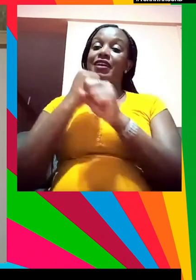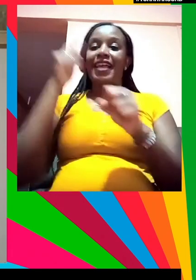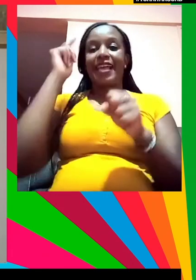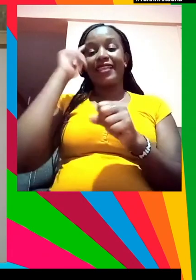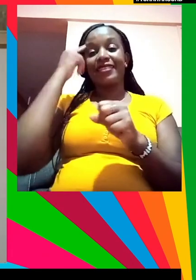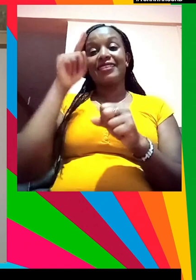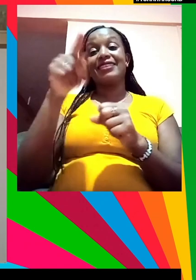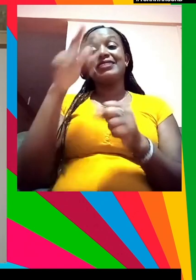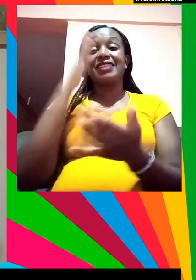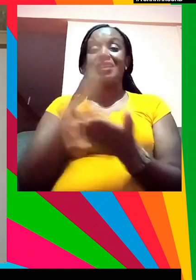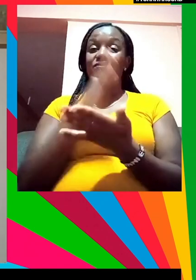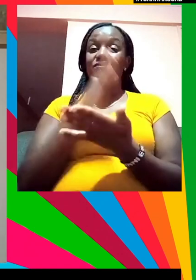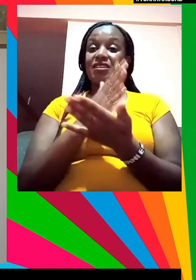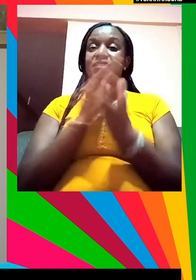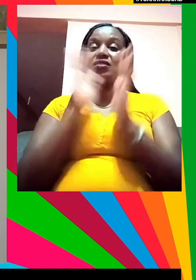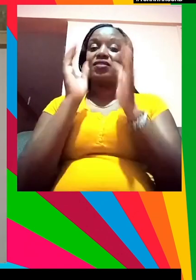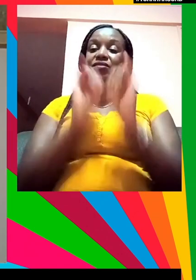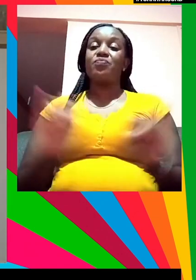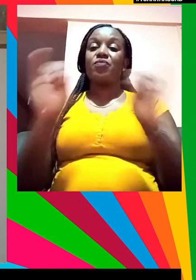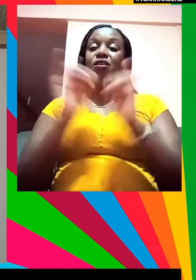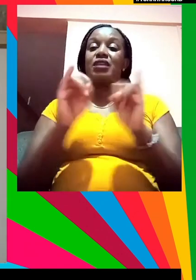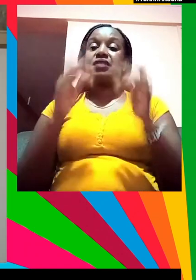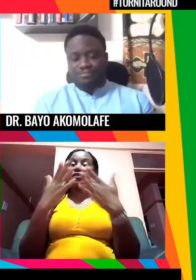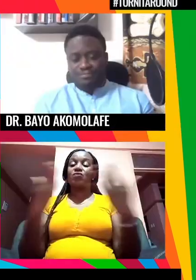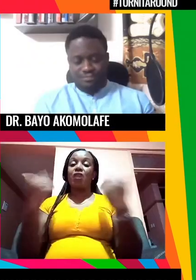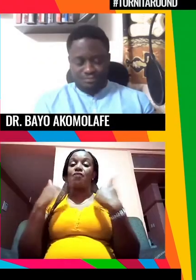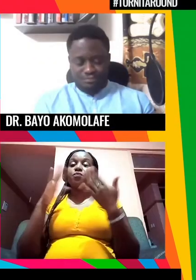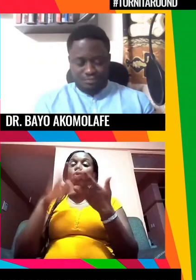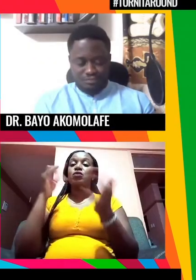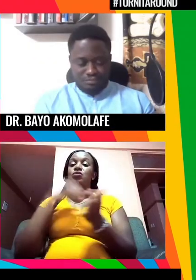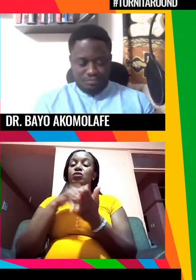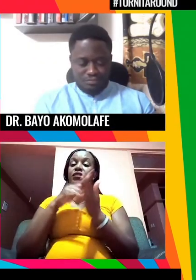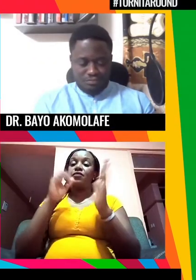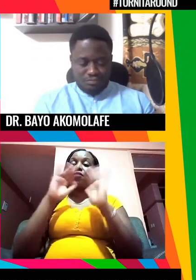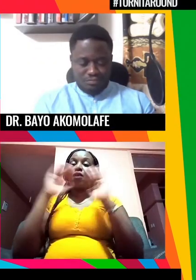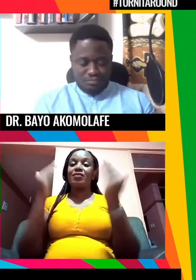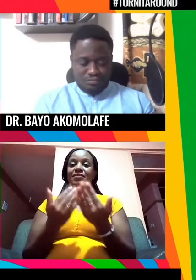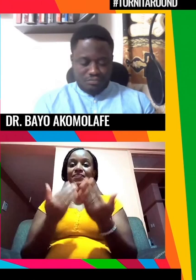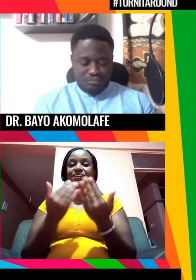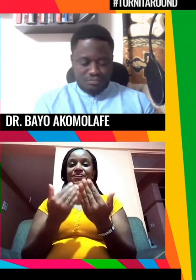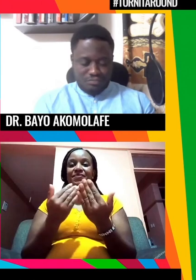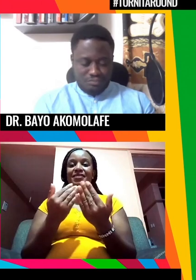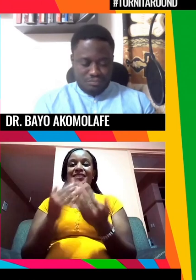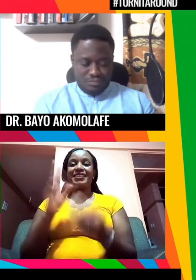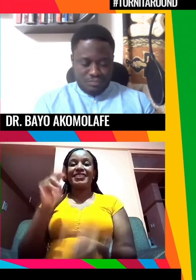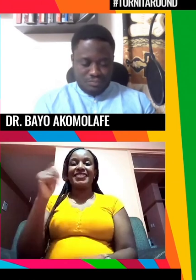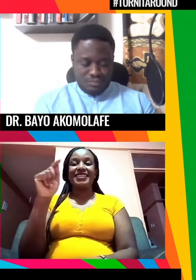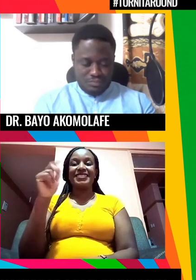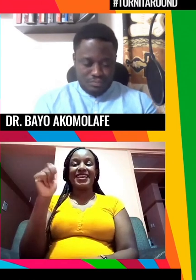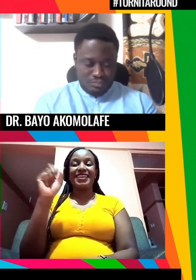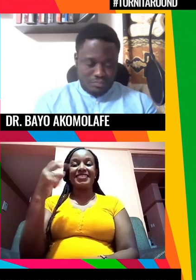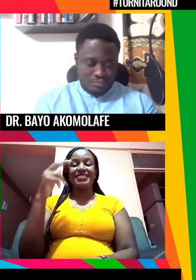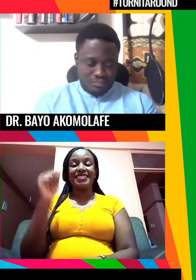algo muy importante para construir un mundo más inclusivo gracias Natasha gracias Karina Natasha tienes 30 segundos